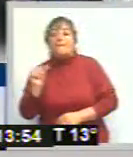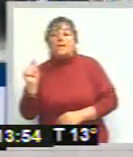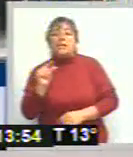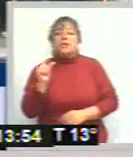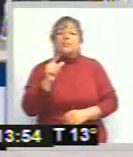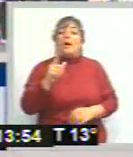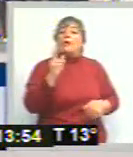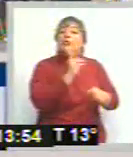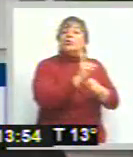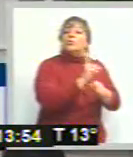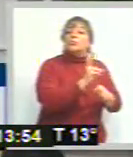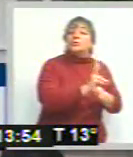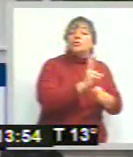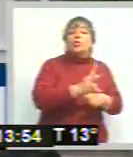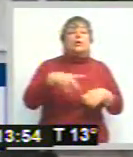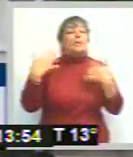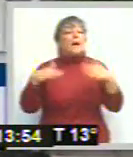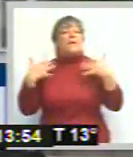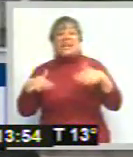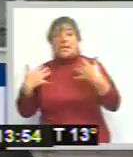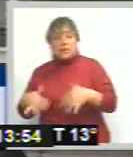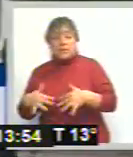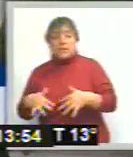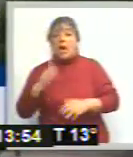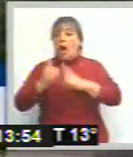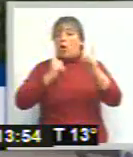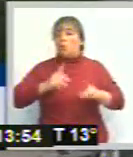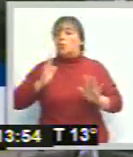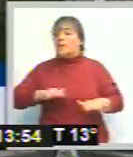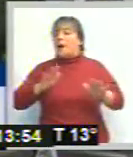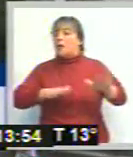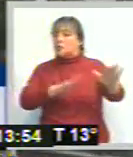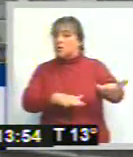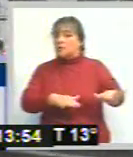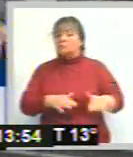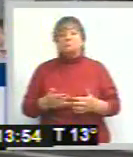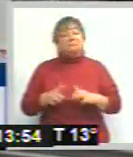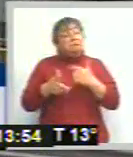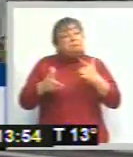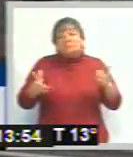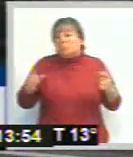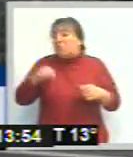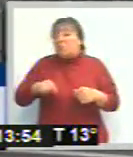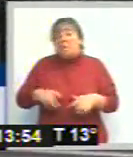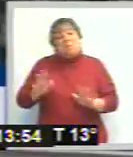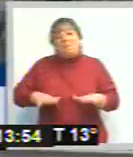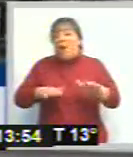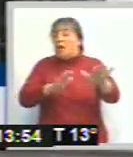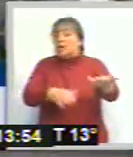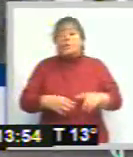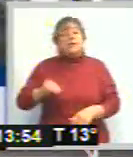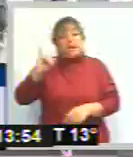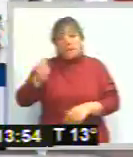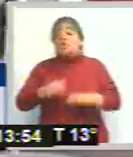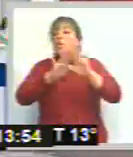a la guardia, la atención de emergencia. ¿Van a realizar alguna marcha? No tenemos previsto la realización de marchas, sí, no es cierto,